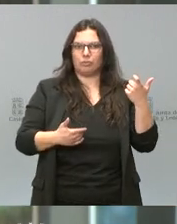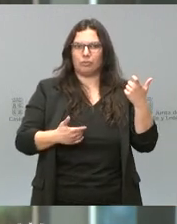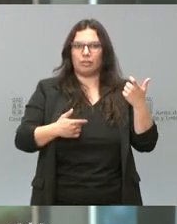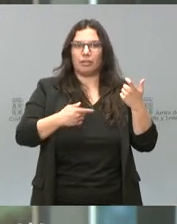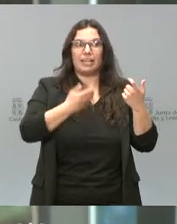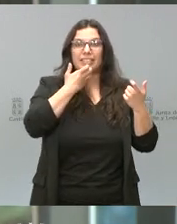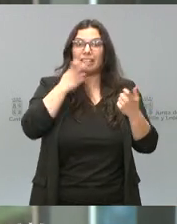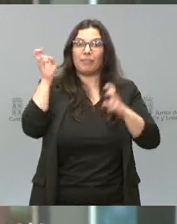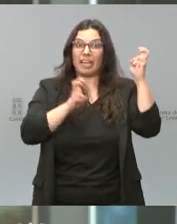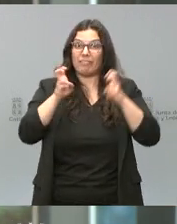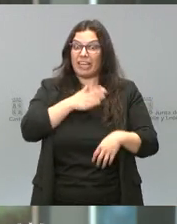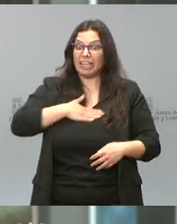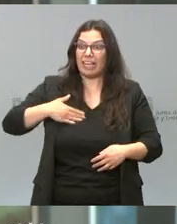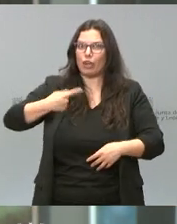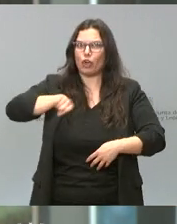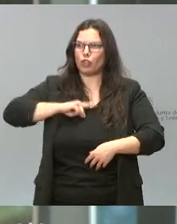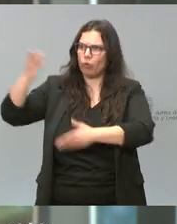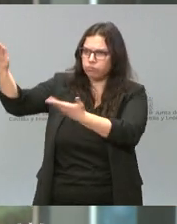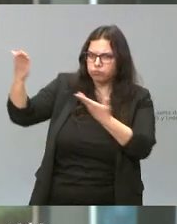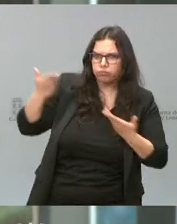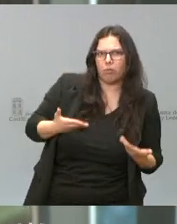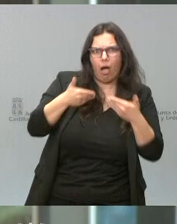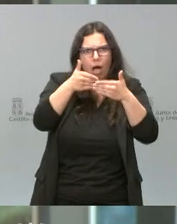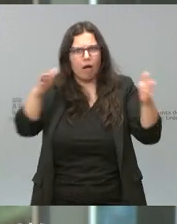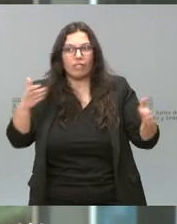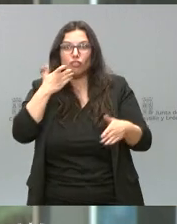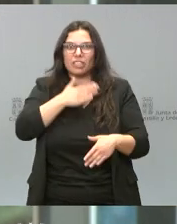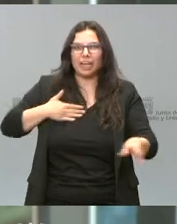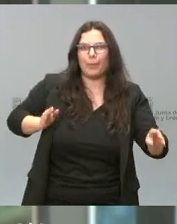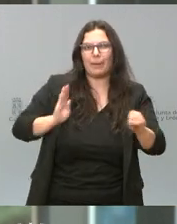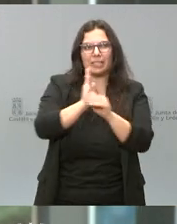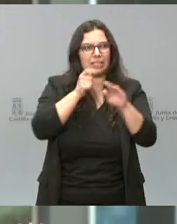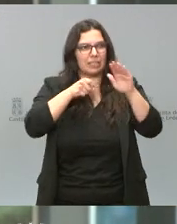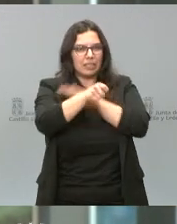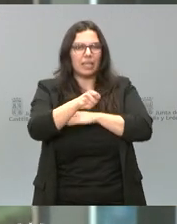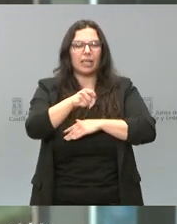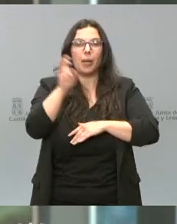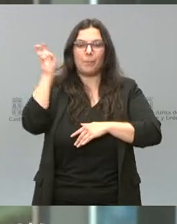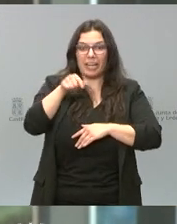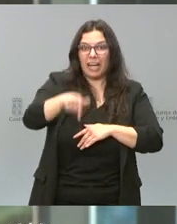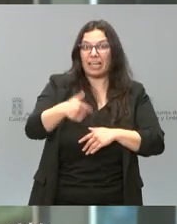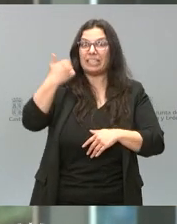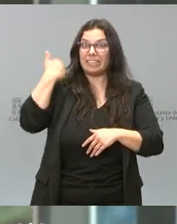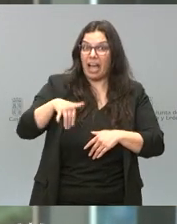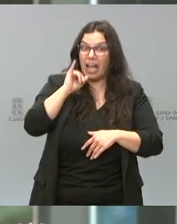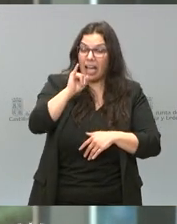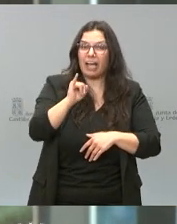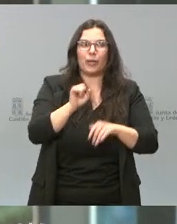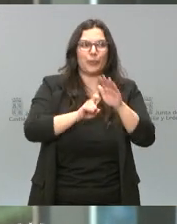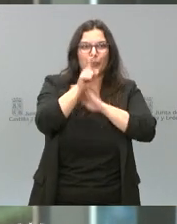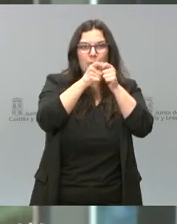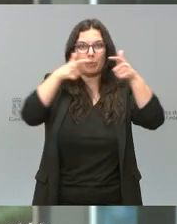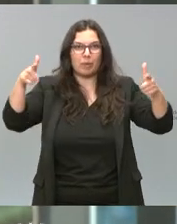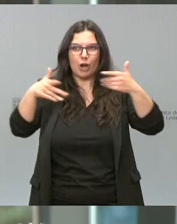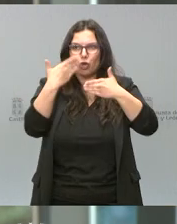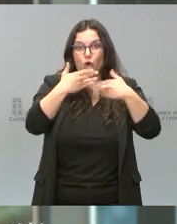rojas a aquellos que quieren venir a nuestra tierra a invertir, a aquellos que estando en nuestra tierra quieren crecer, quieren innovar. Vamos a